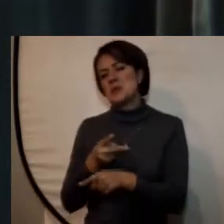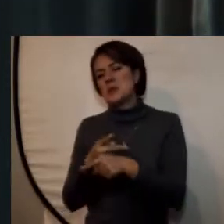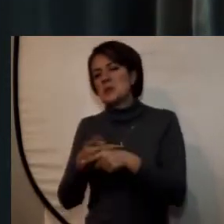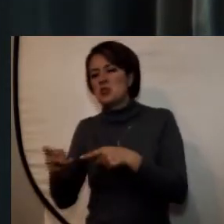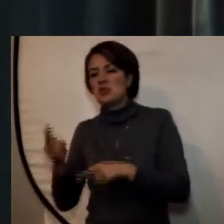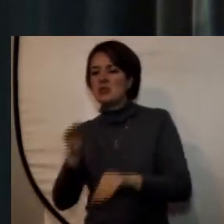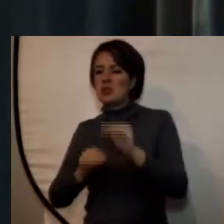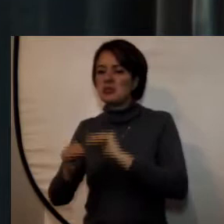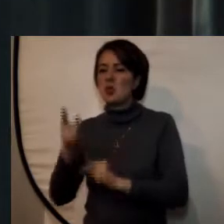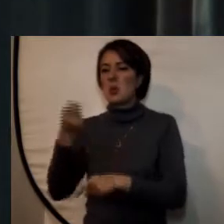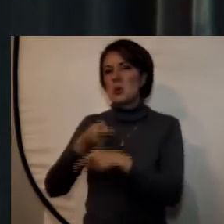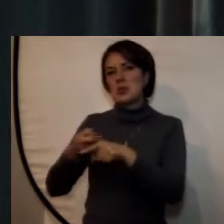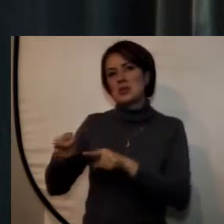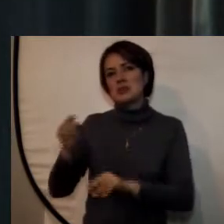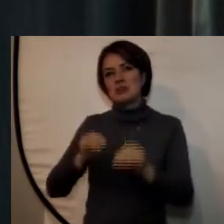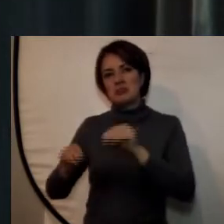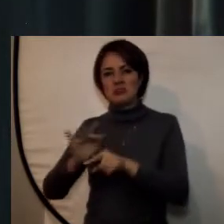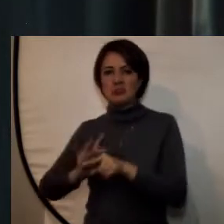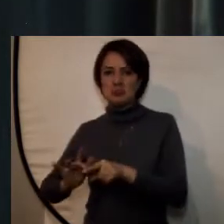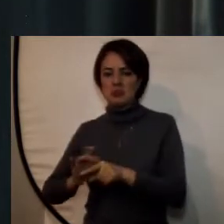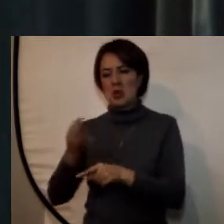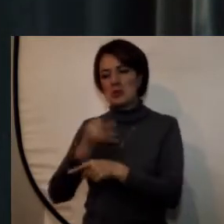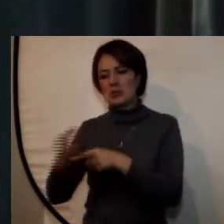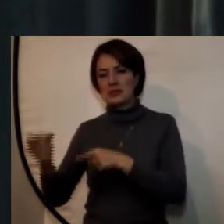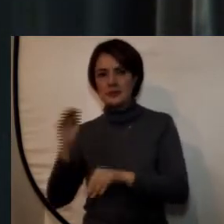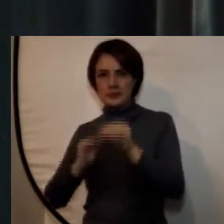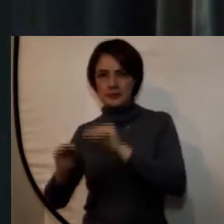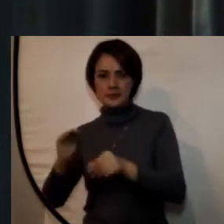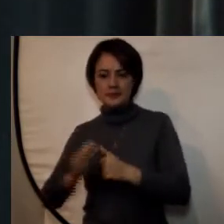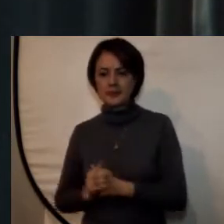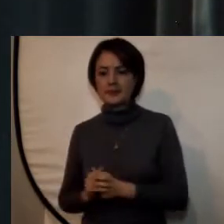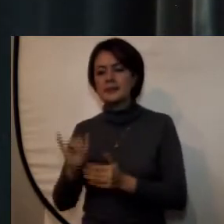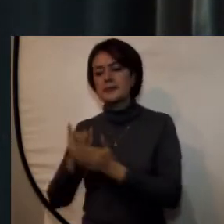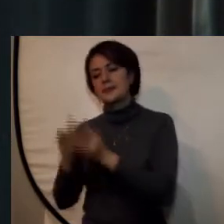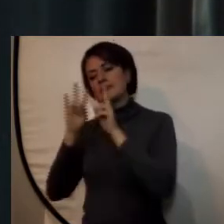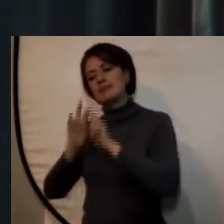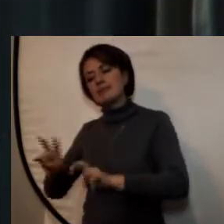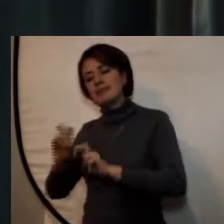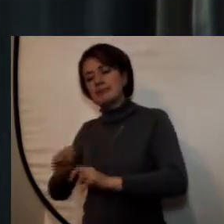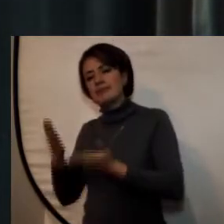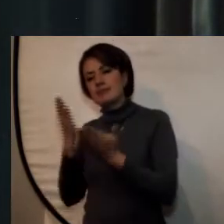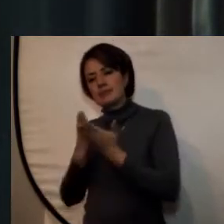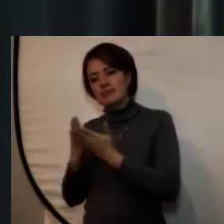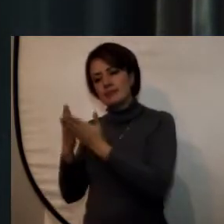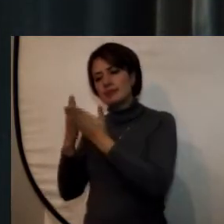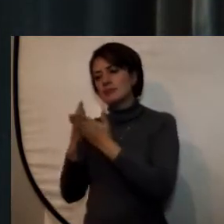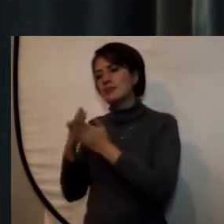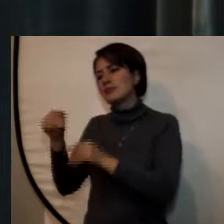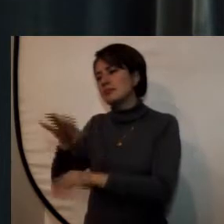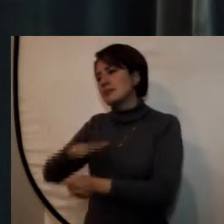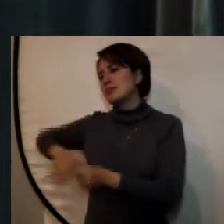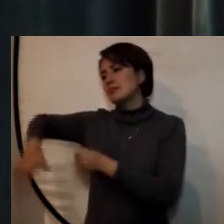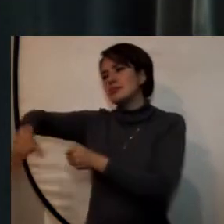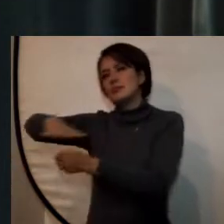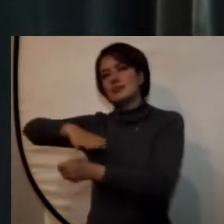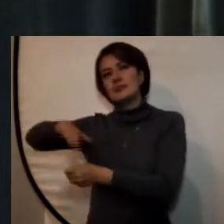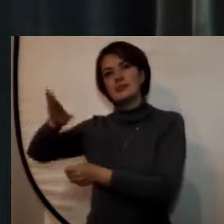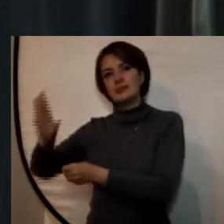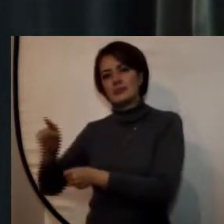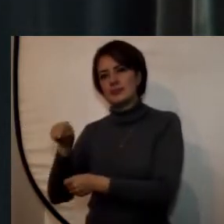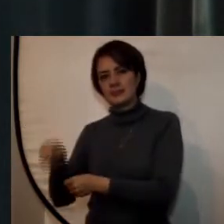de una semana o de tres semanas se hizo un estudio de las zonas de